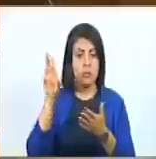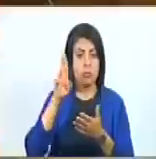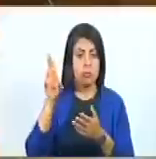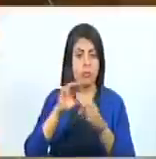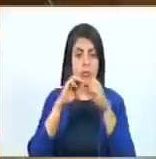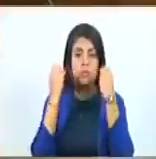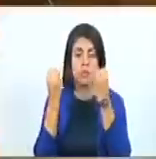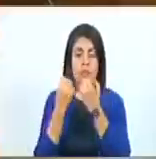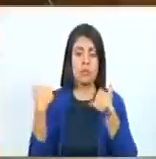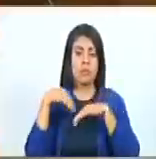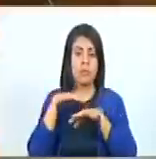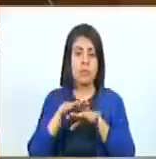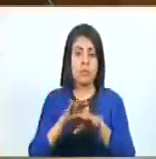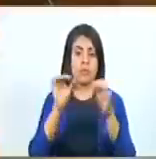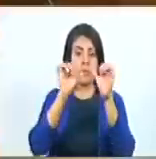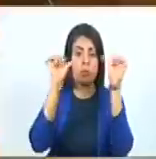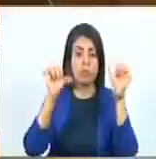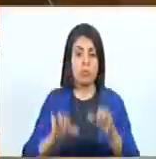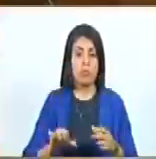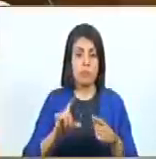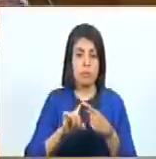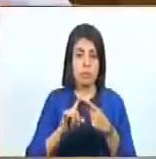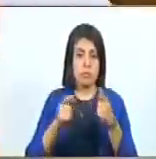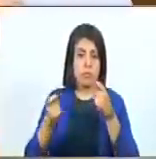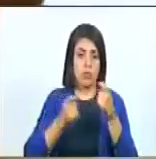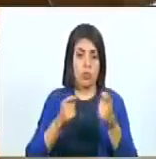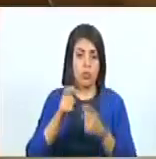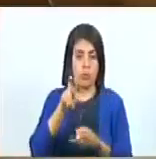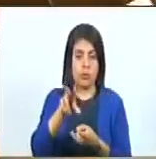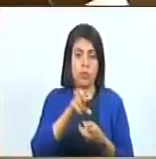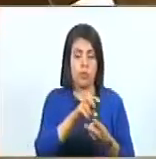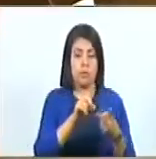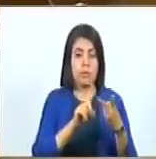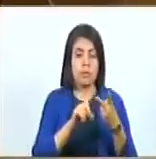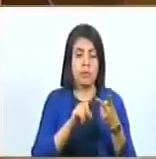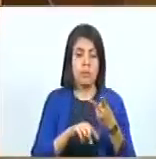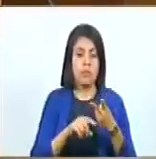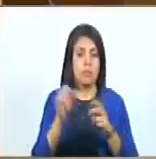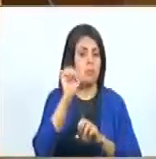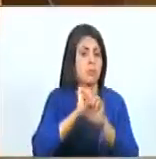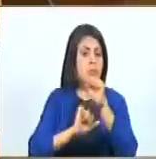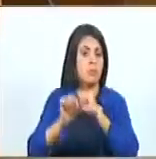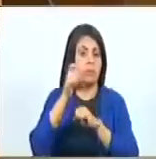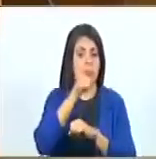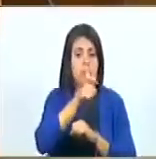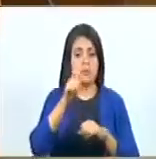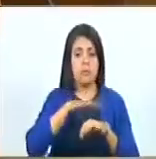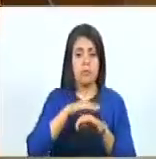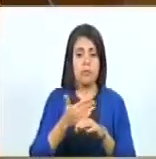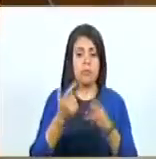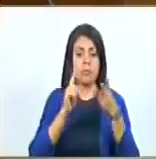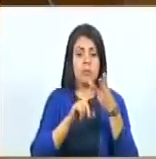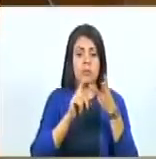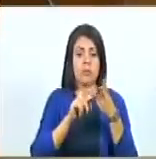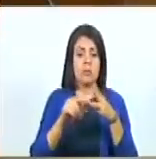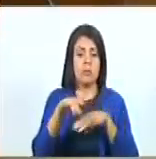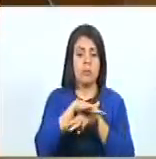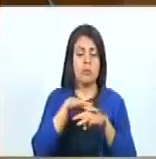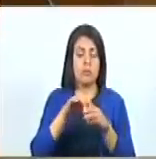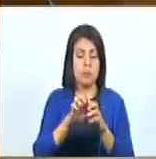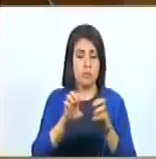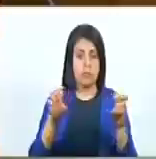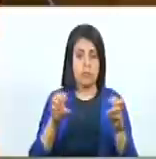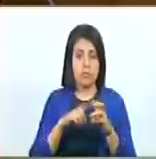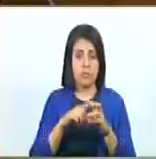órganos que integran el Sistema Nacional del Control Fiscal. Dos, la Defensoría del Pueblo. Tres, el Ministerio